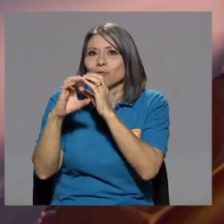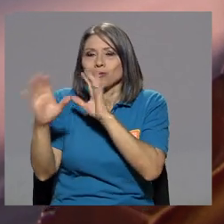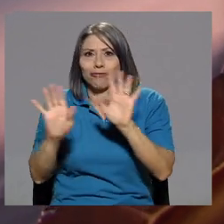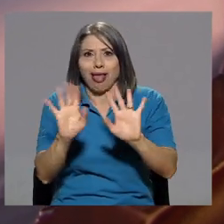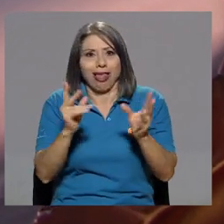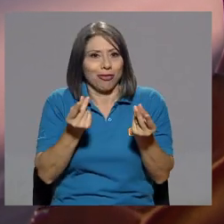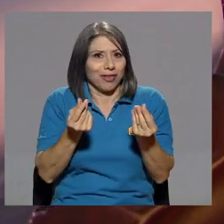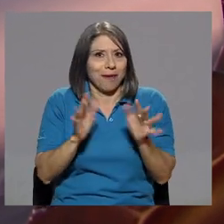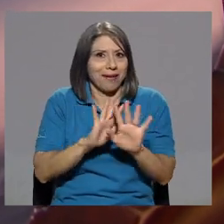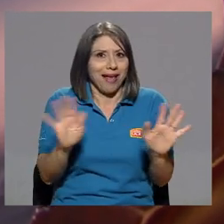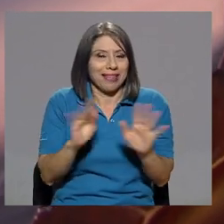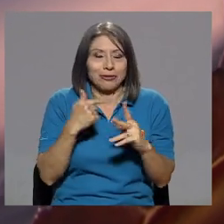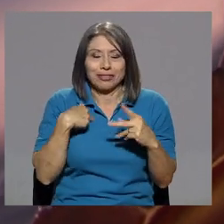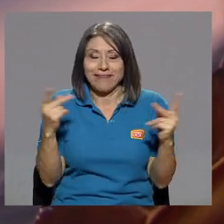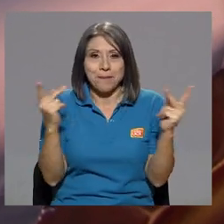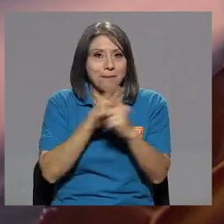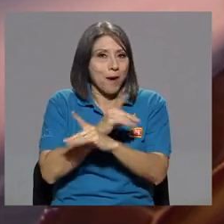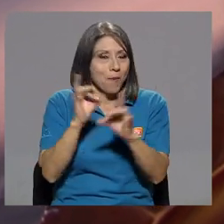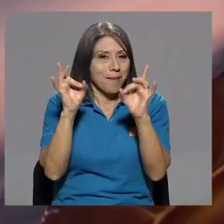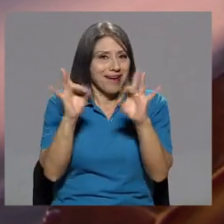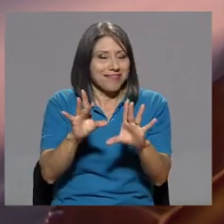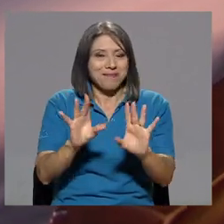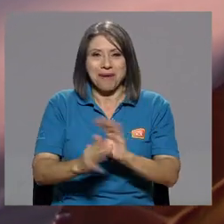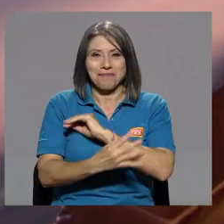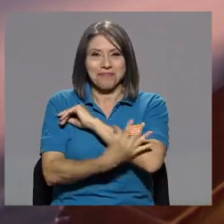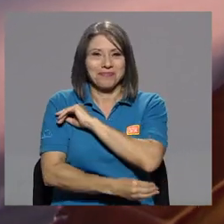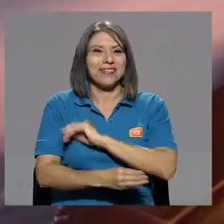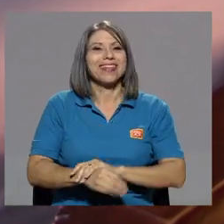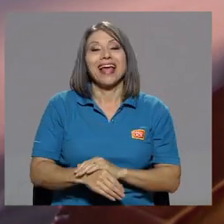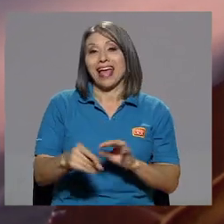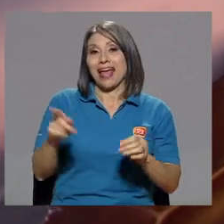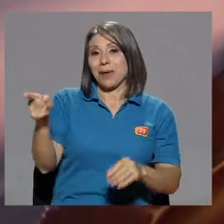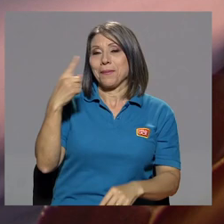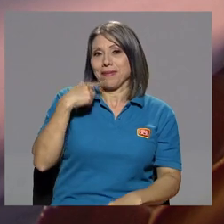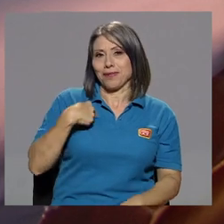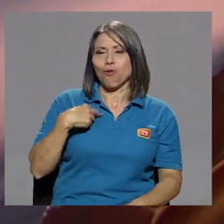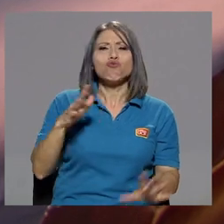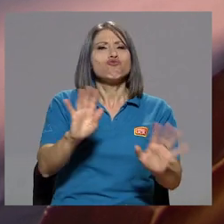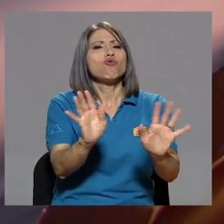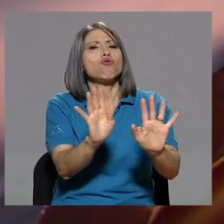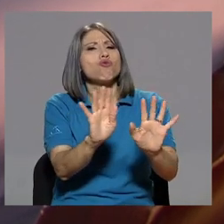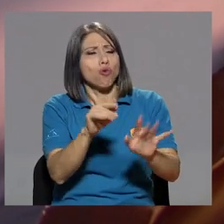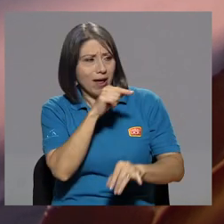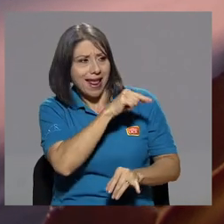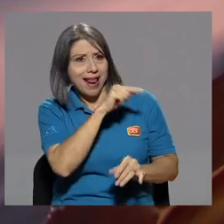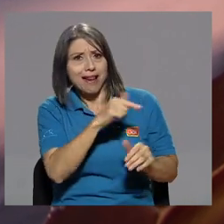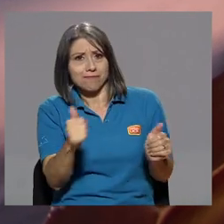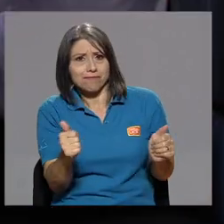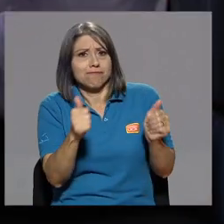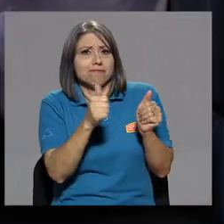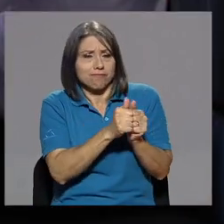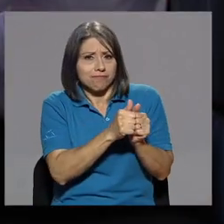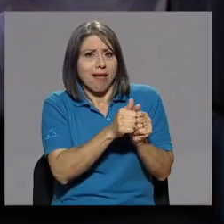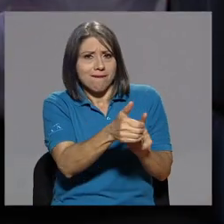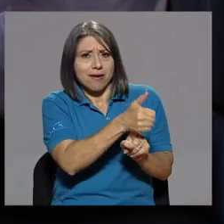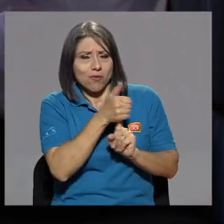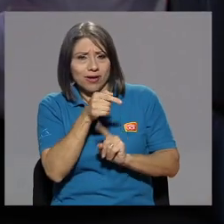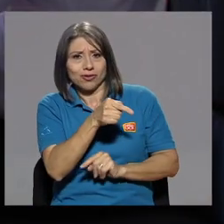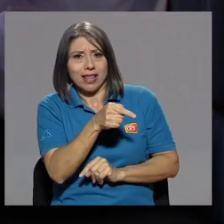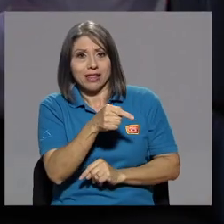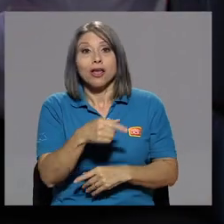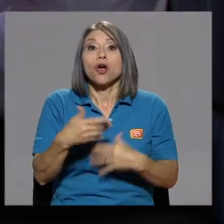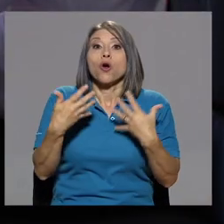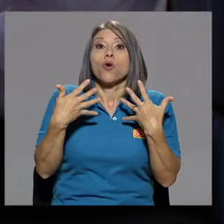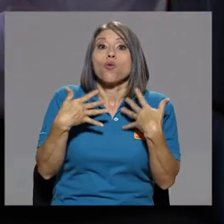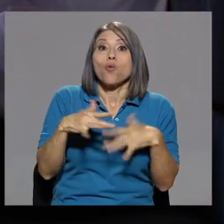No tenía plata. Yo estaba pauperre. Y entonces me dice, no, no, Pitucita va por usted. Y